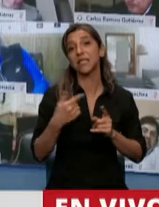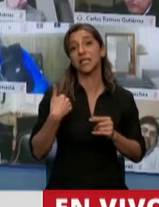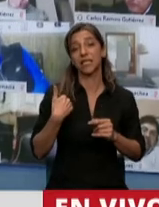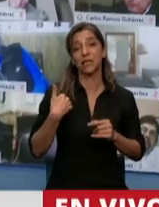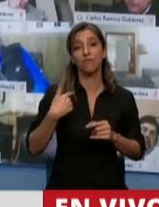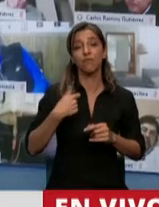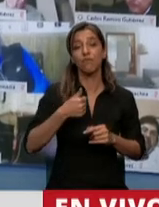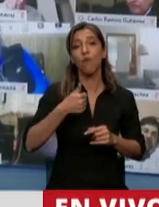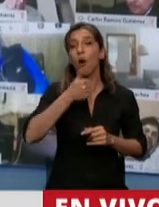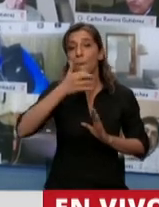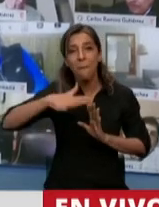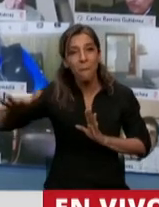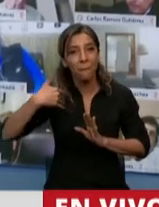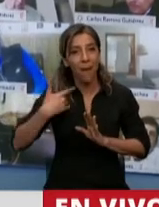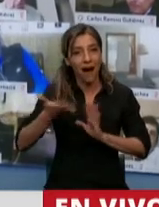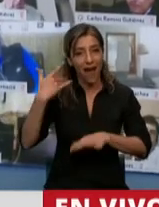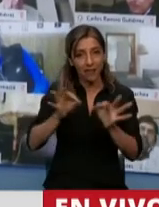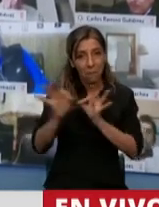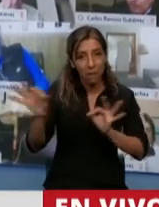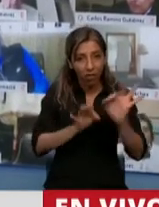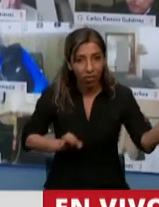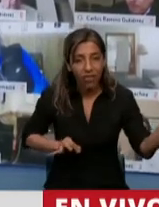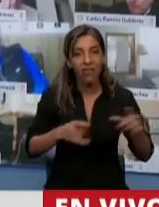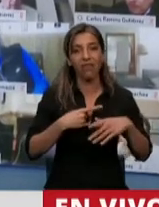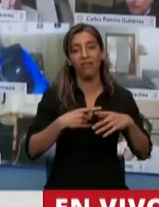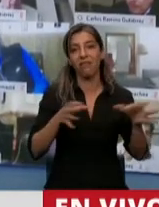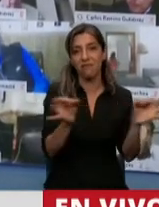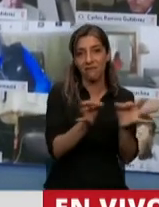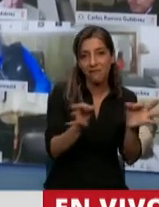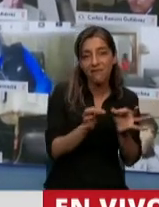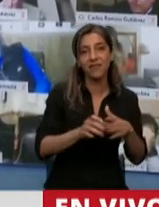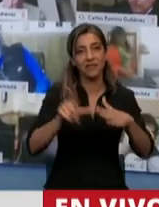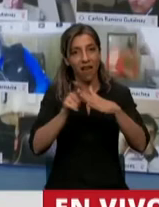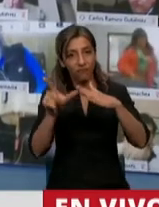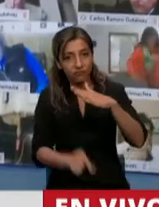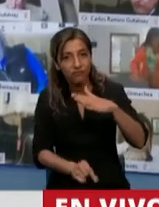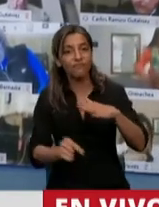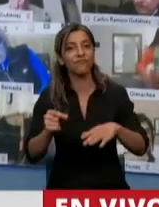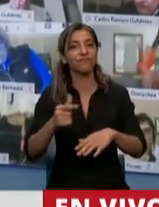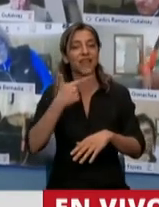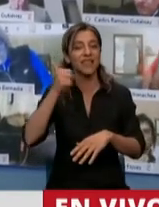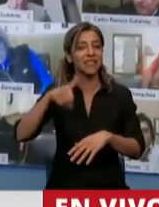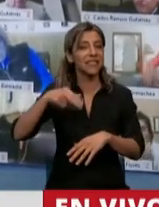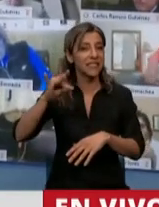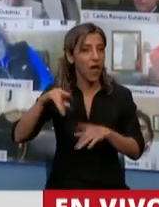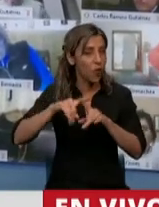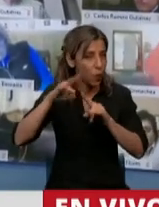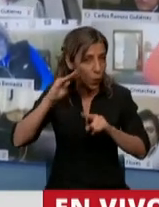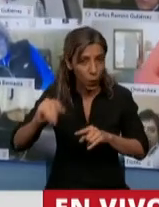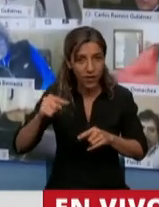con el Consejo Nacional sobre Malvinas, Sándwich y Yoyar del Sur, y sobre la plataforma submarina,